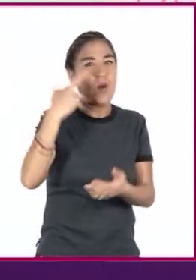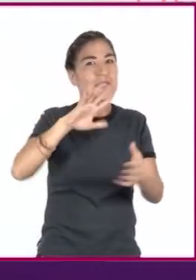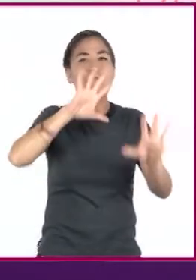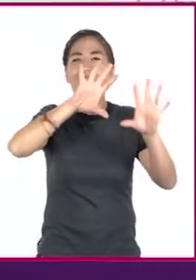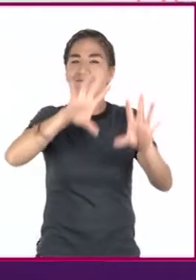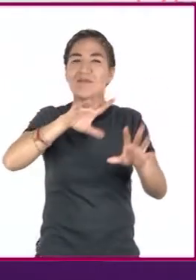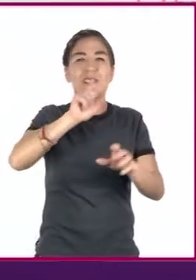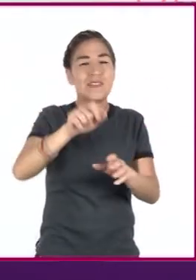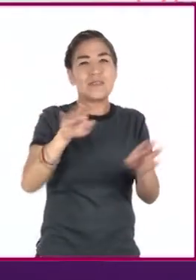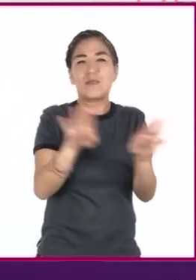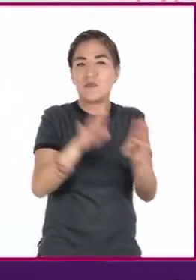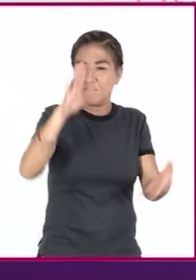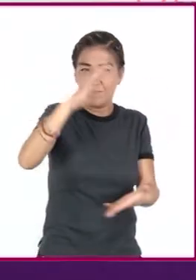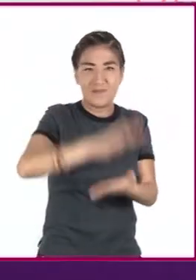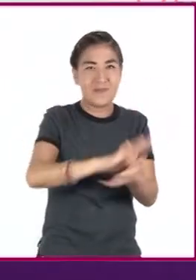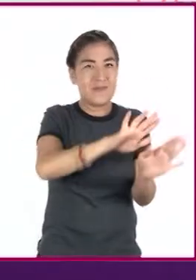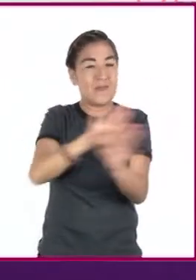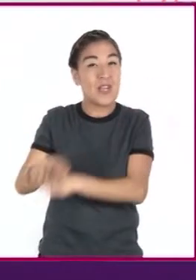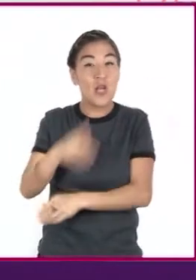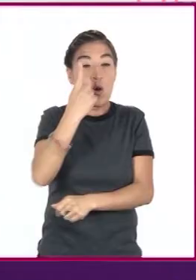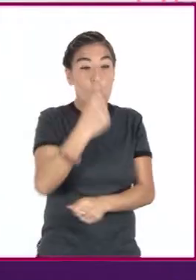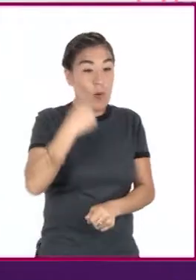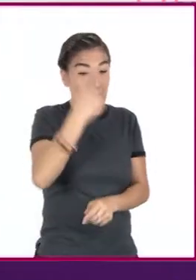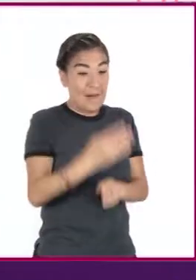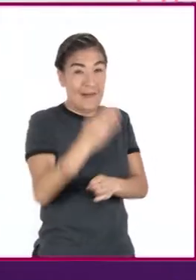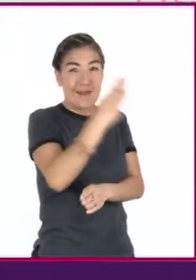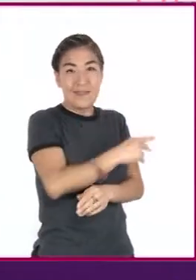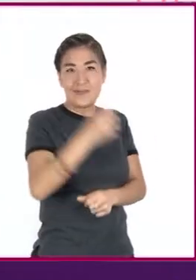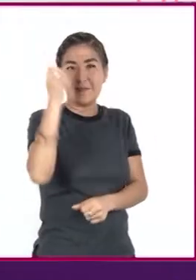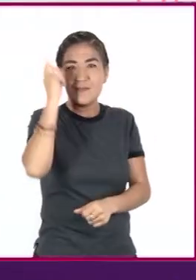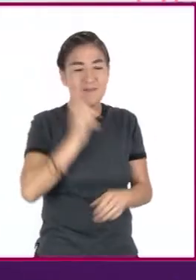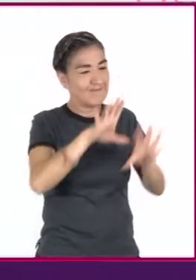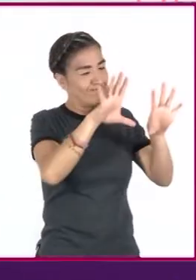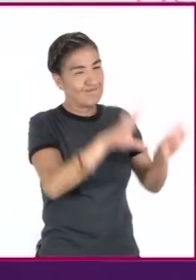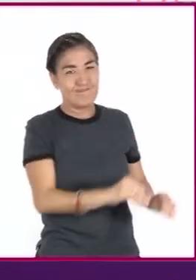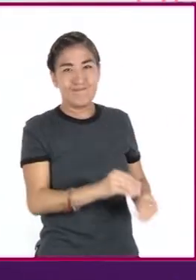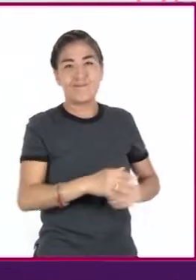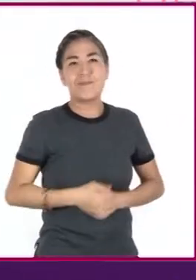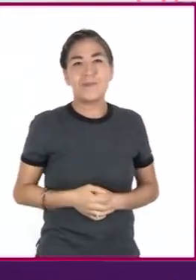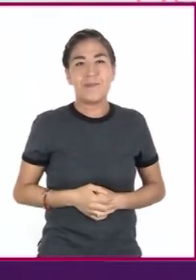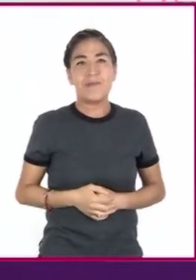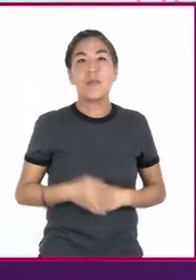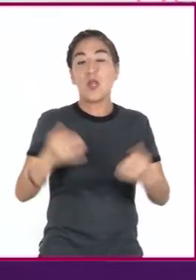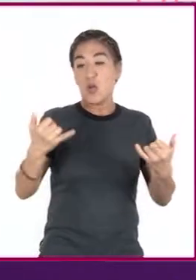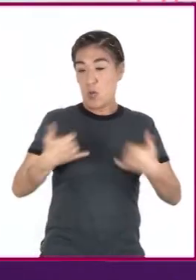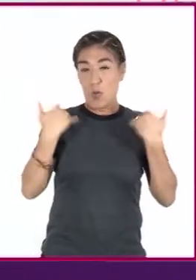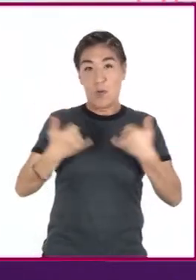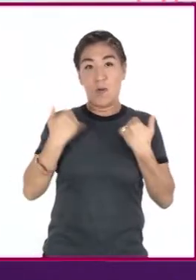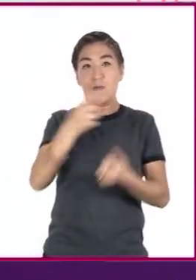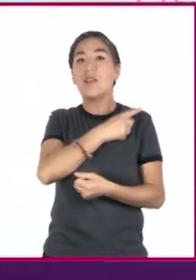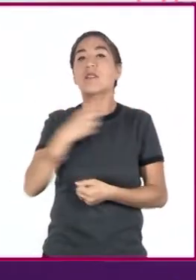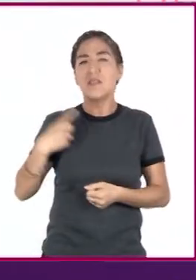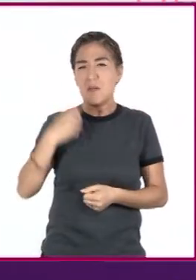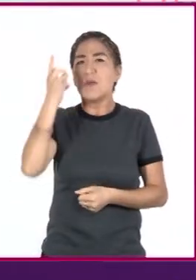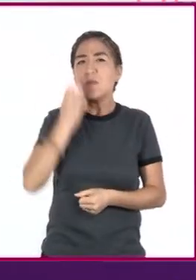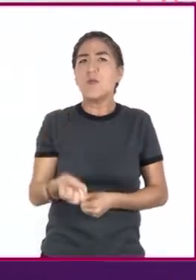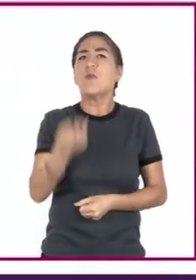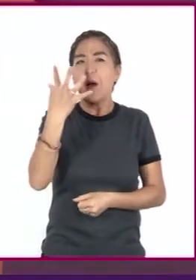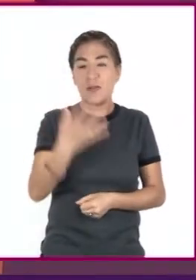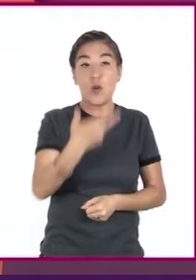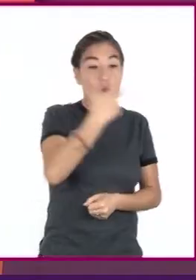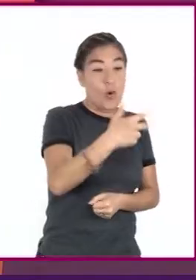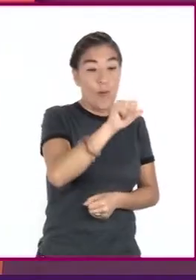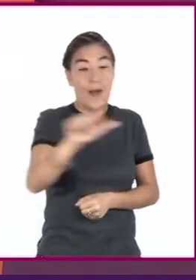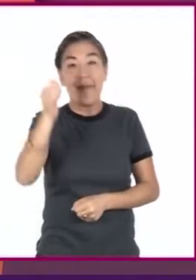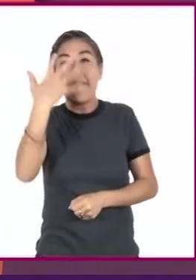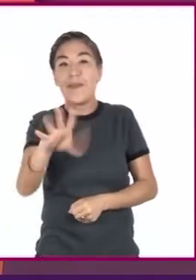por lo menos una hora antes de irse a acostar. Un adolescente debe dormir entre ocho a diez horas.